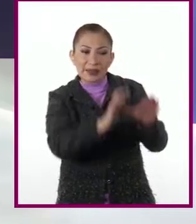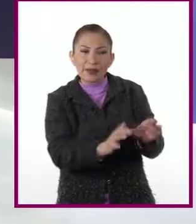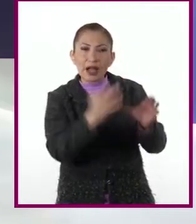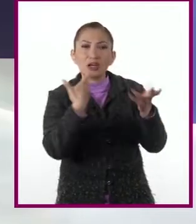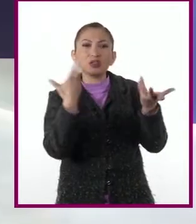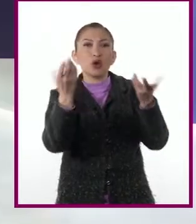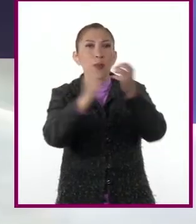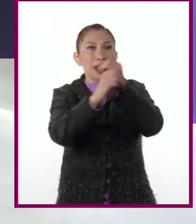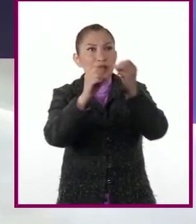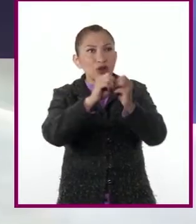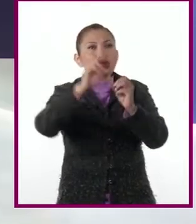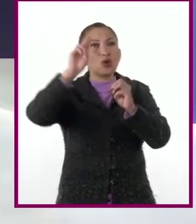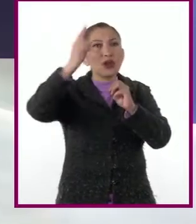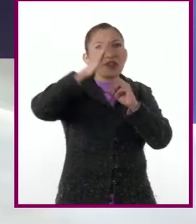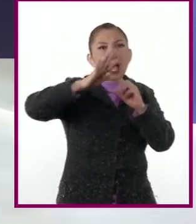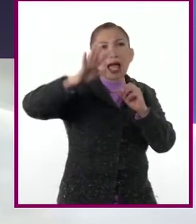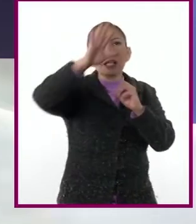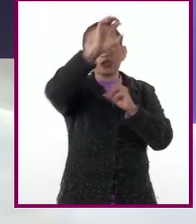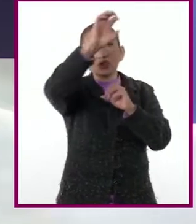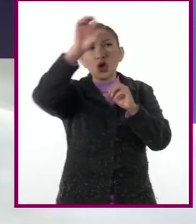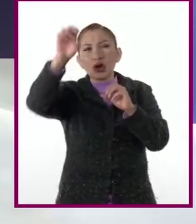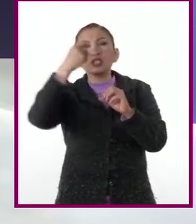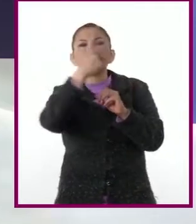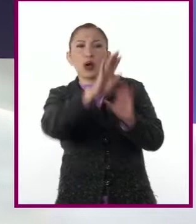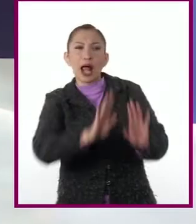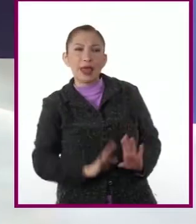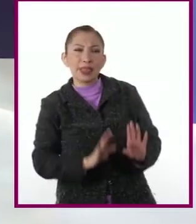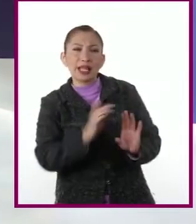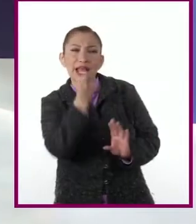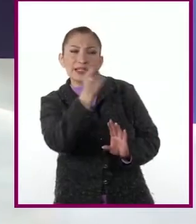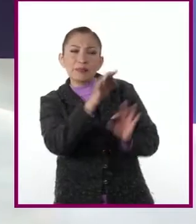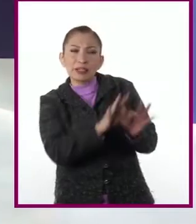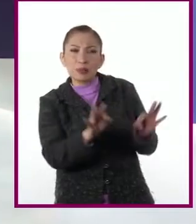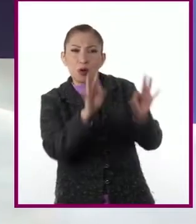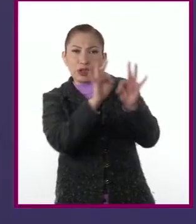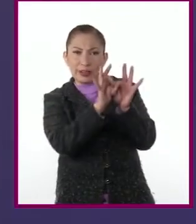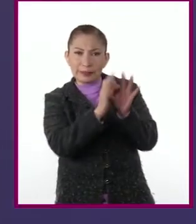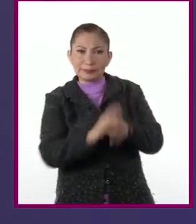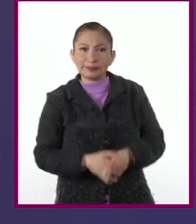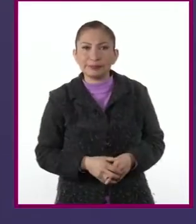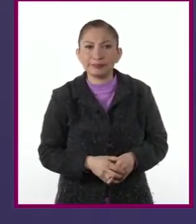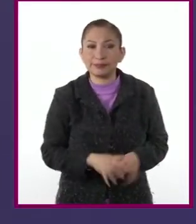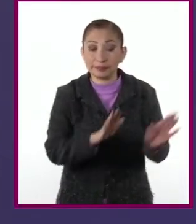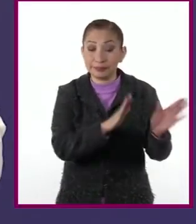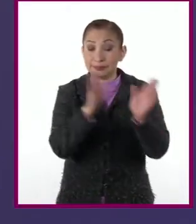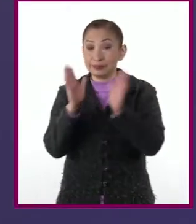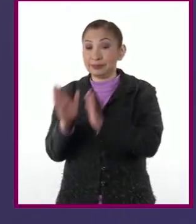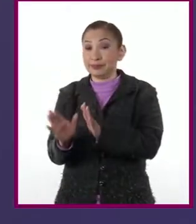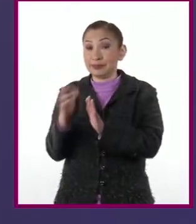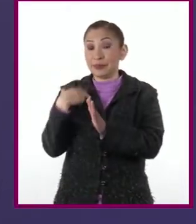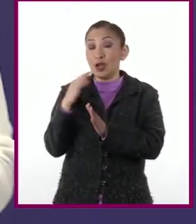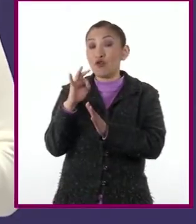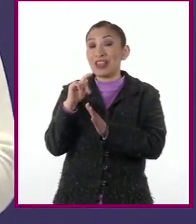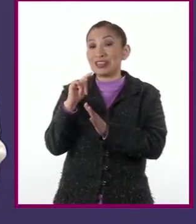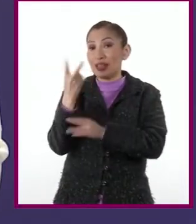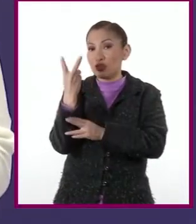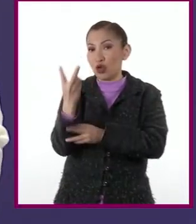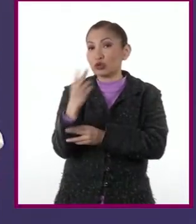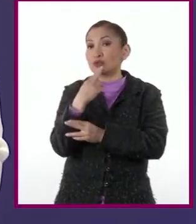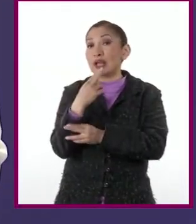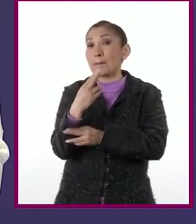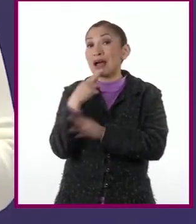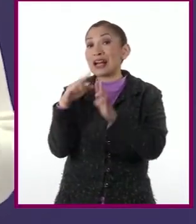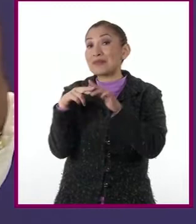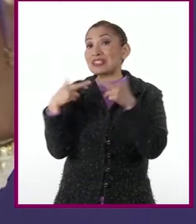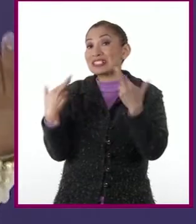cuerpos cósmicos y da a conocer sus características principales. En cambio, en la fuente 2, utilizamos